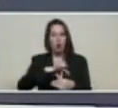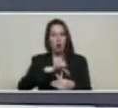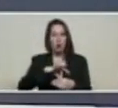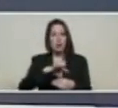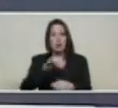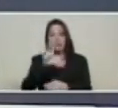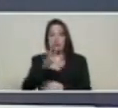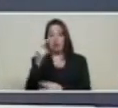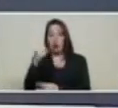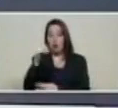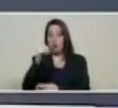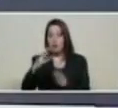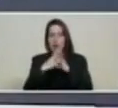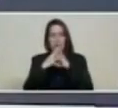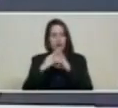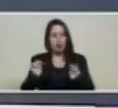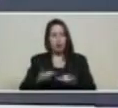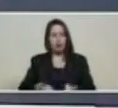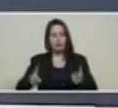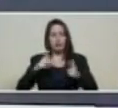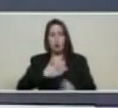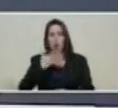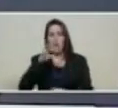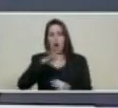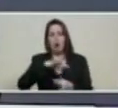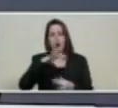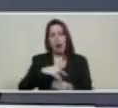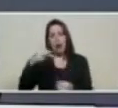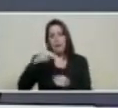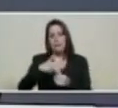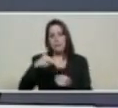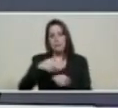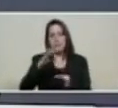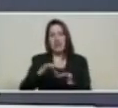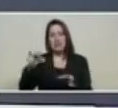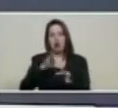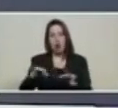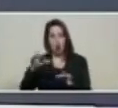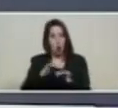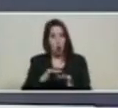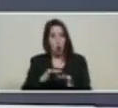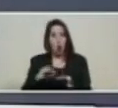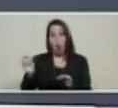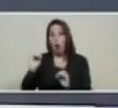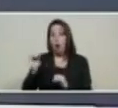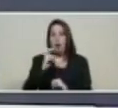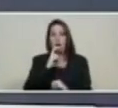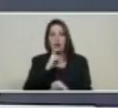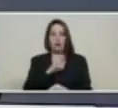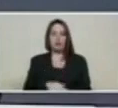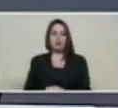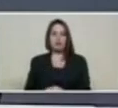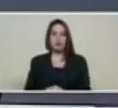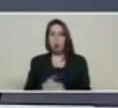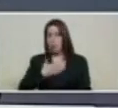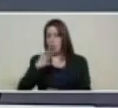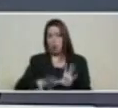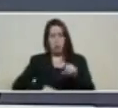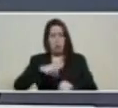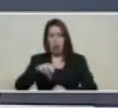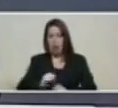todos los venezolanos podrán ahorrar en petro. Y todos los venezolanos podrán tener acceso al petro.